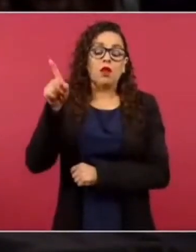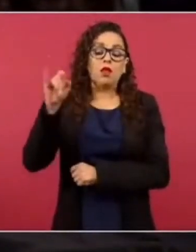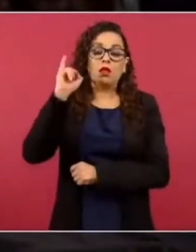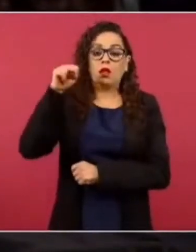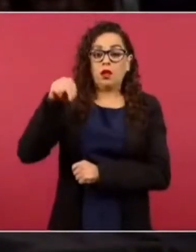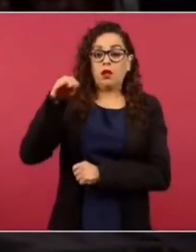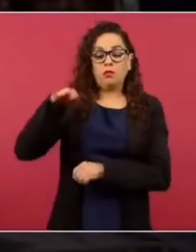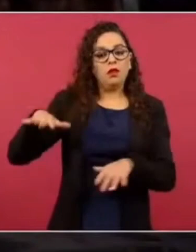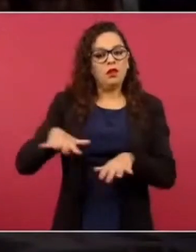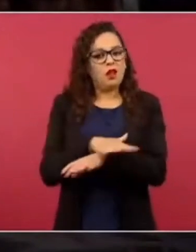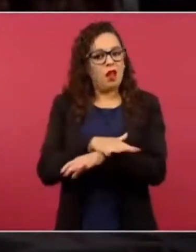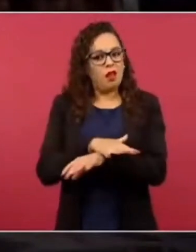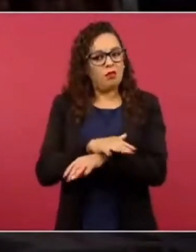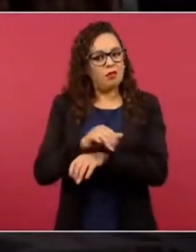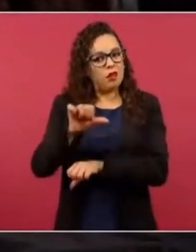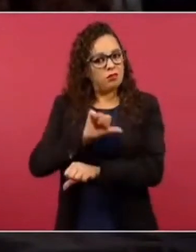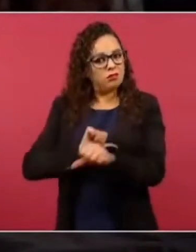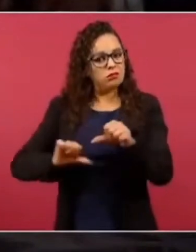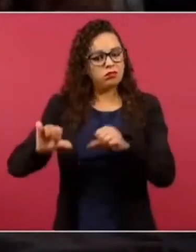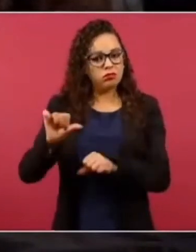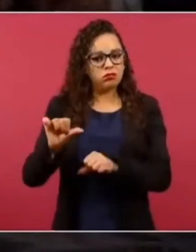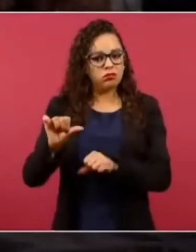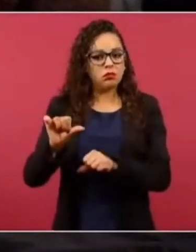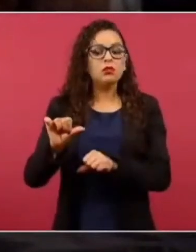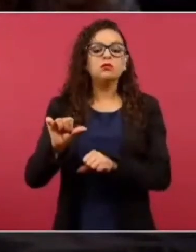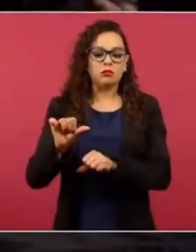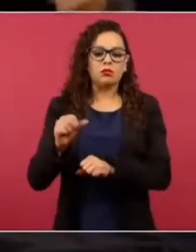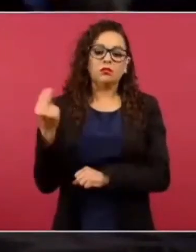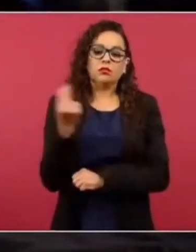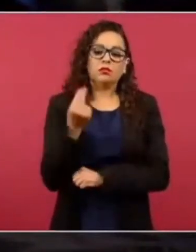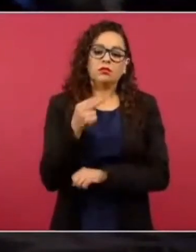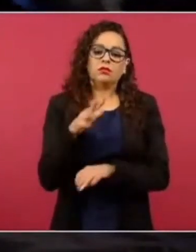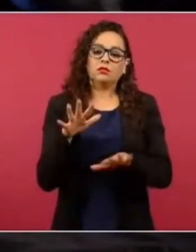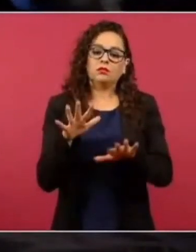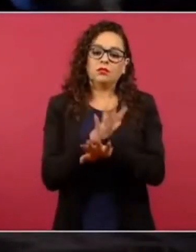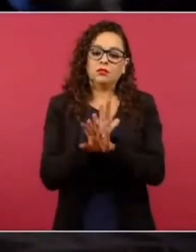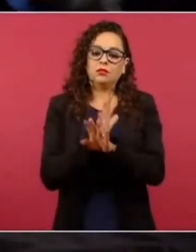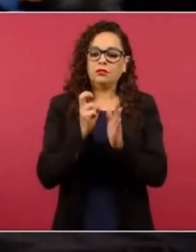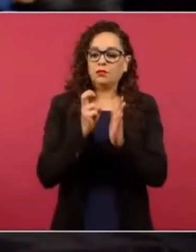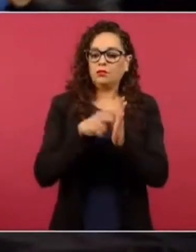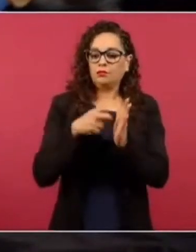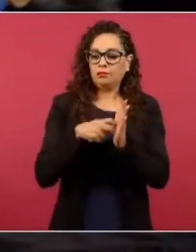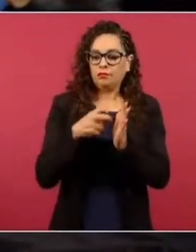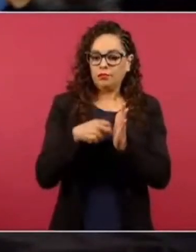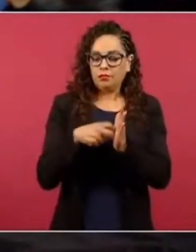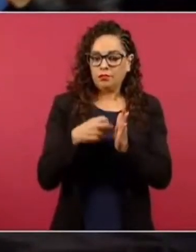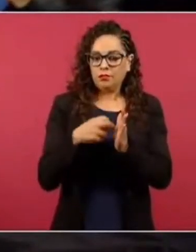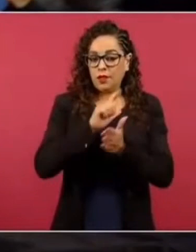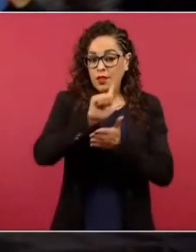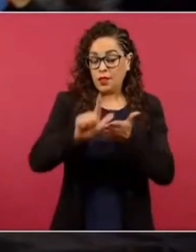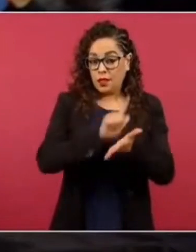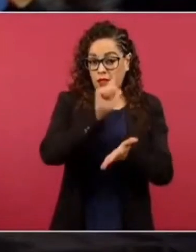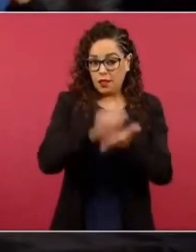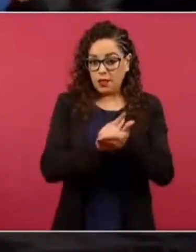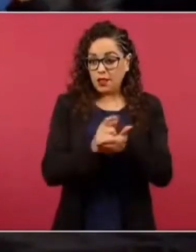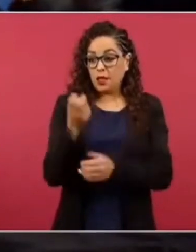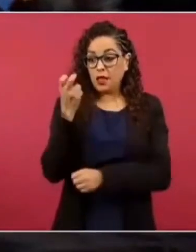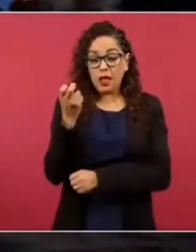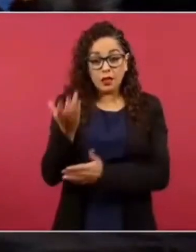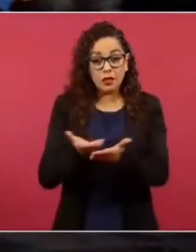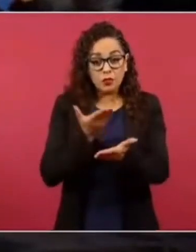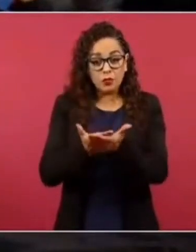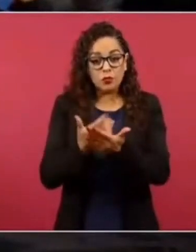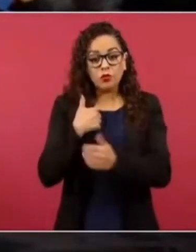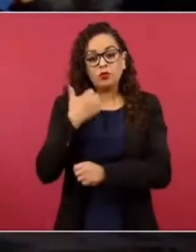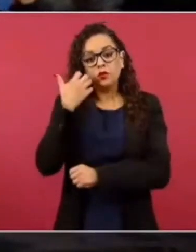Nacional de Migración para lo cual, bueno, pues por supuesto se necesitarían algunas modificaciones incluso legislativas. Preguntarle sobre esta propuesta